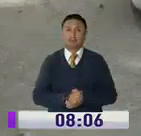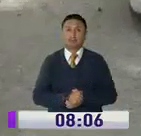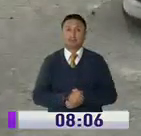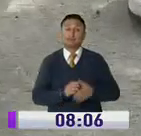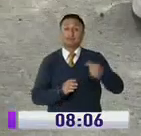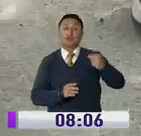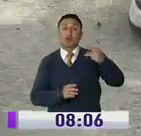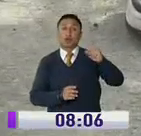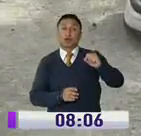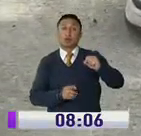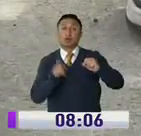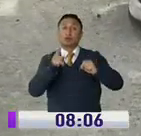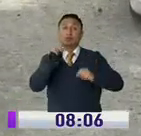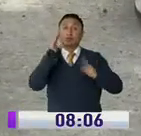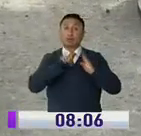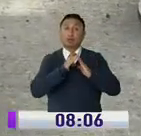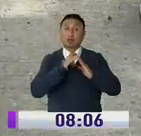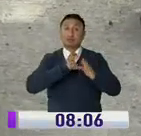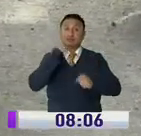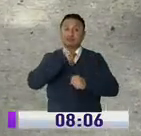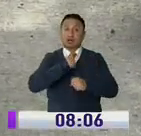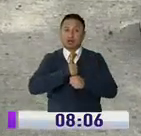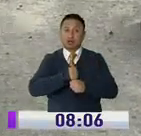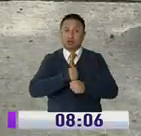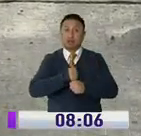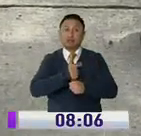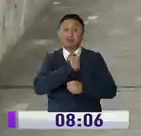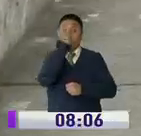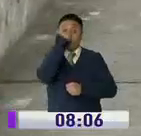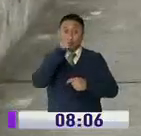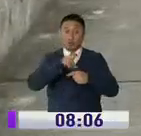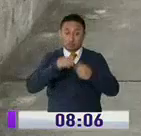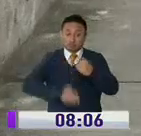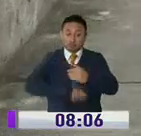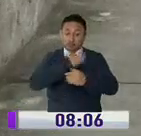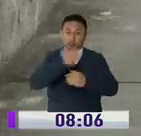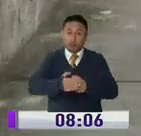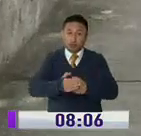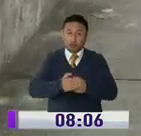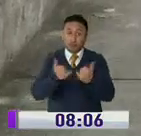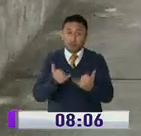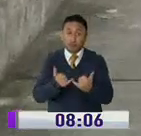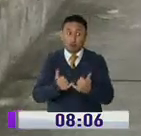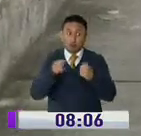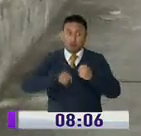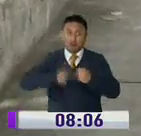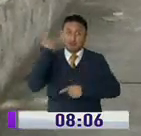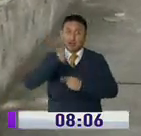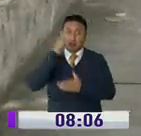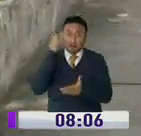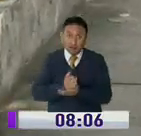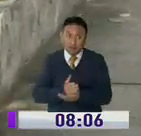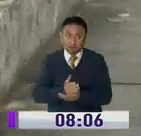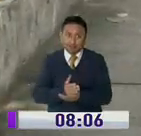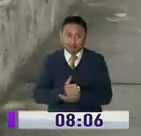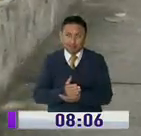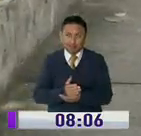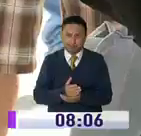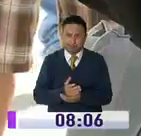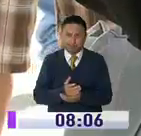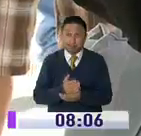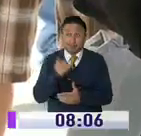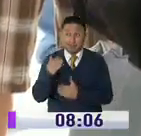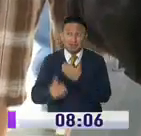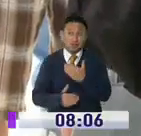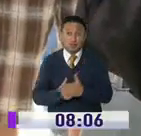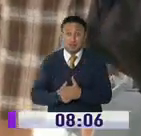Giovanni es el único de su casa que trabaja, es camarero en un hotel y aunque si bien por el momento su jornada está suspendida, teme lo